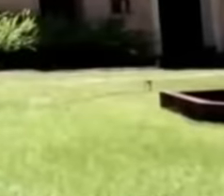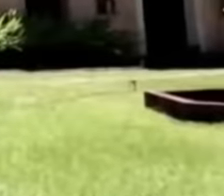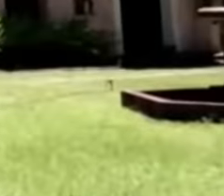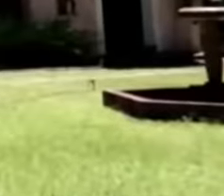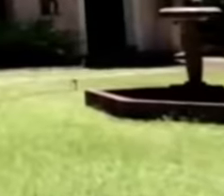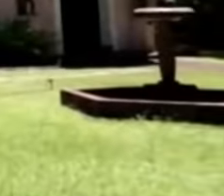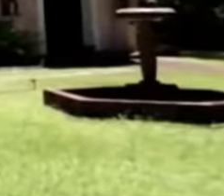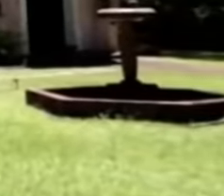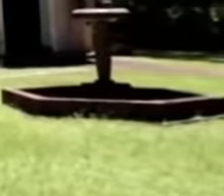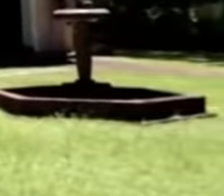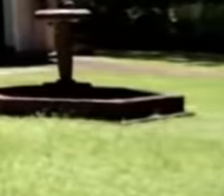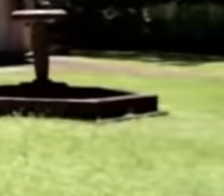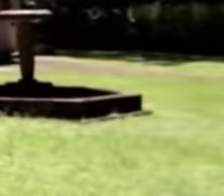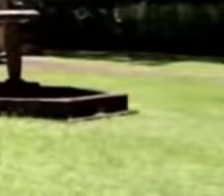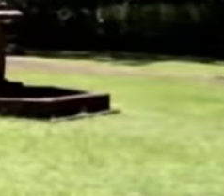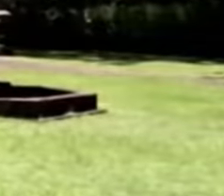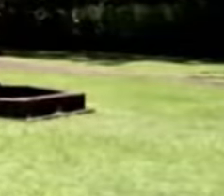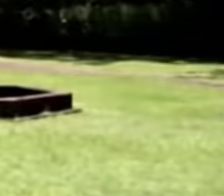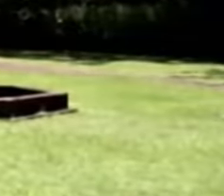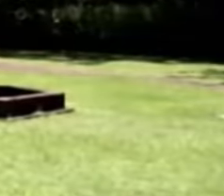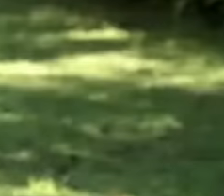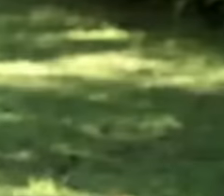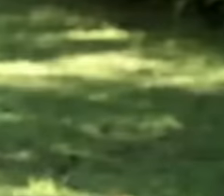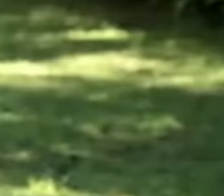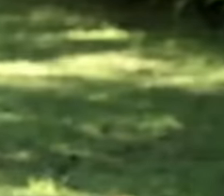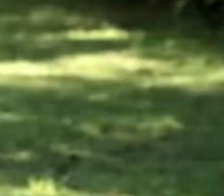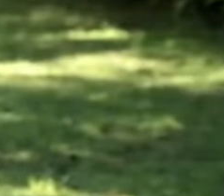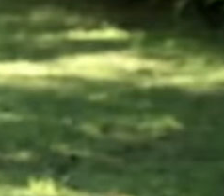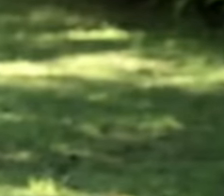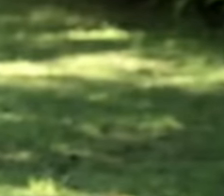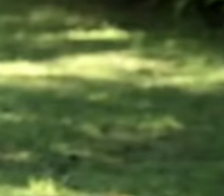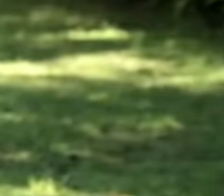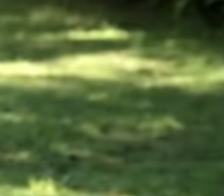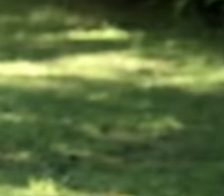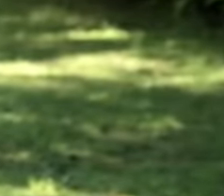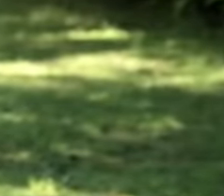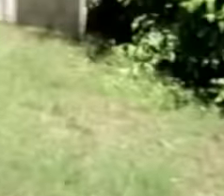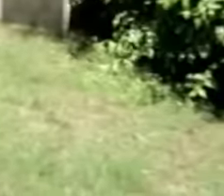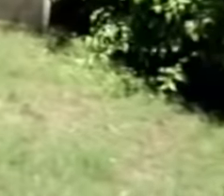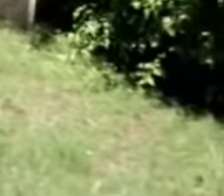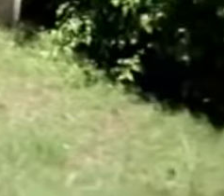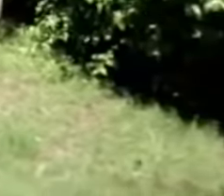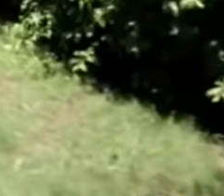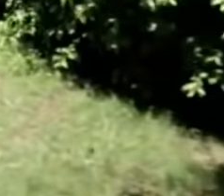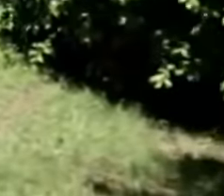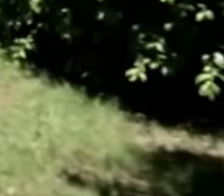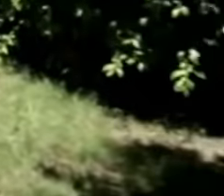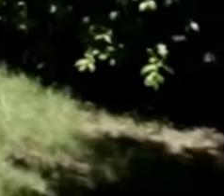Nos encontramos en la azotea de Aedo. La que fuera residencia de verano de Eduardo Víctor Aedo.